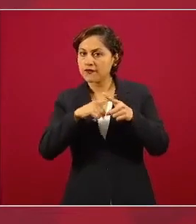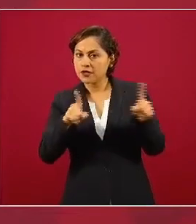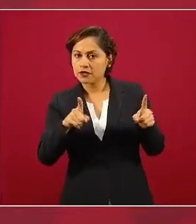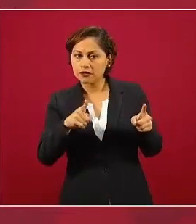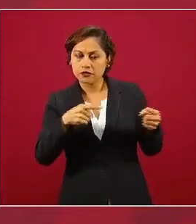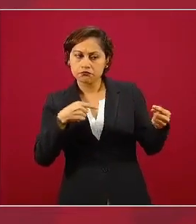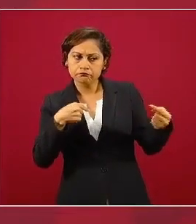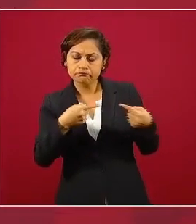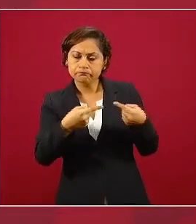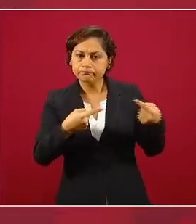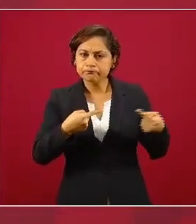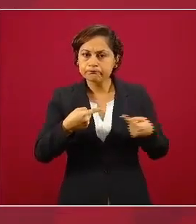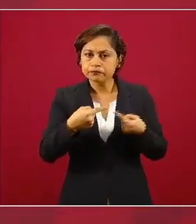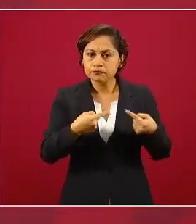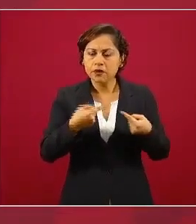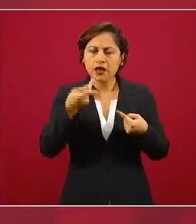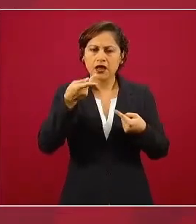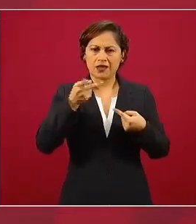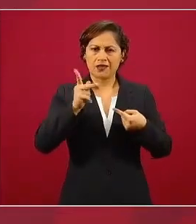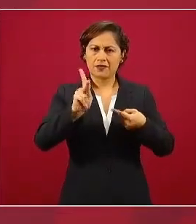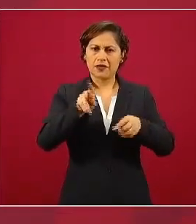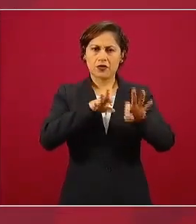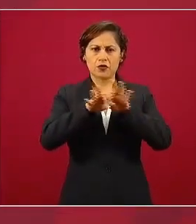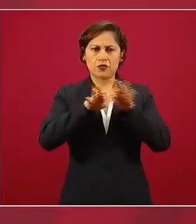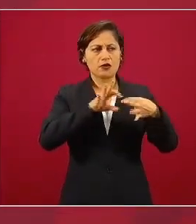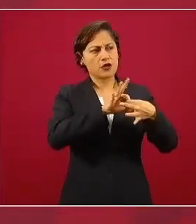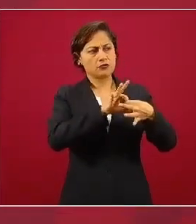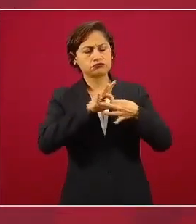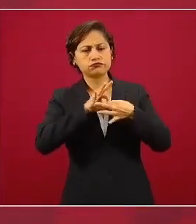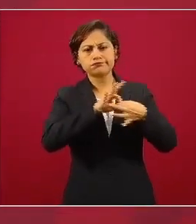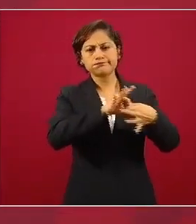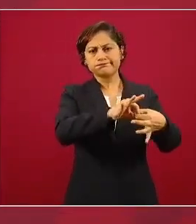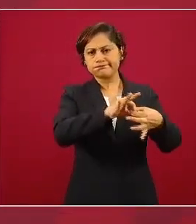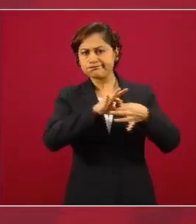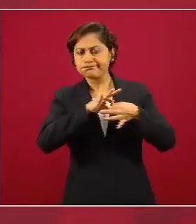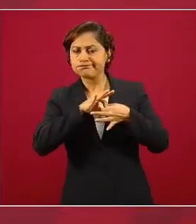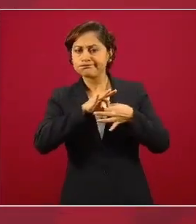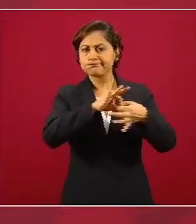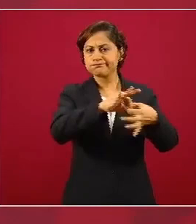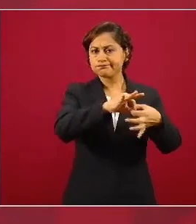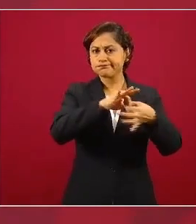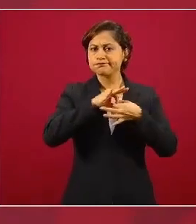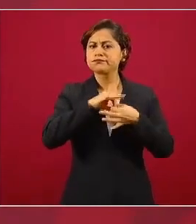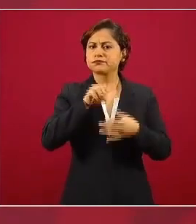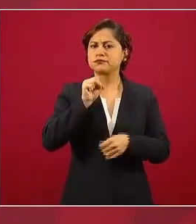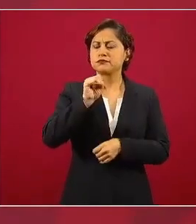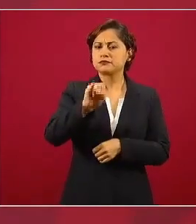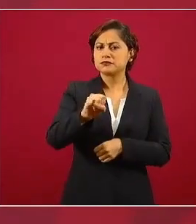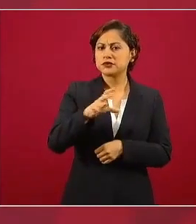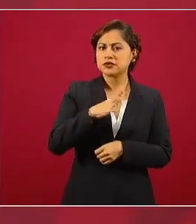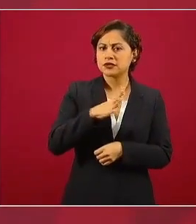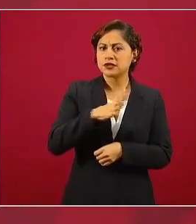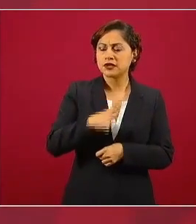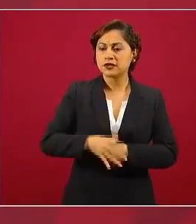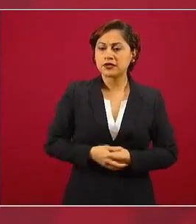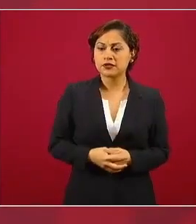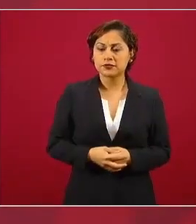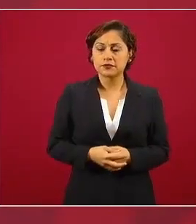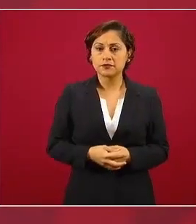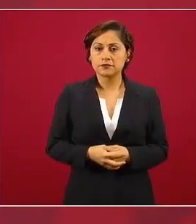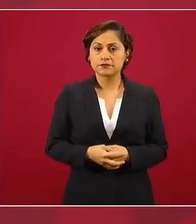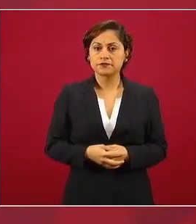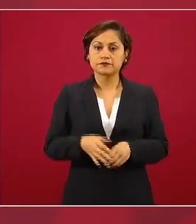hay un trabajo coordinado que siempre se lleva a cabo en todos